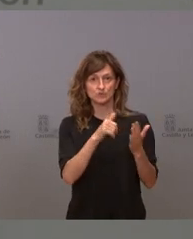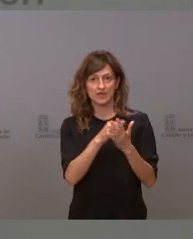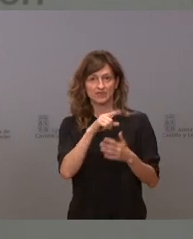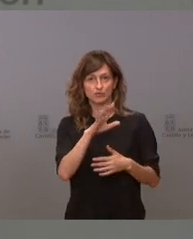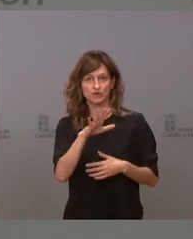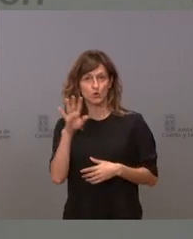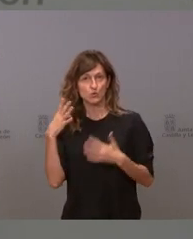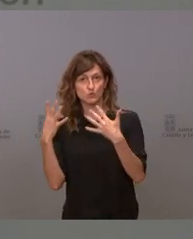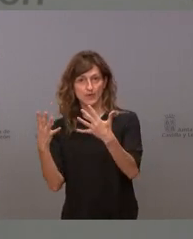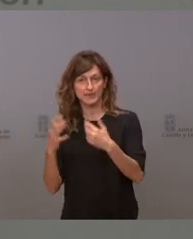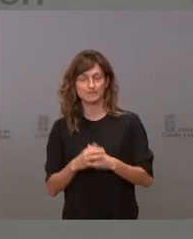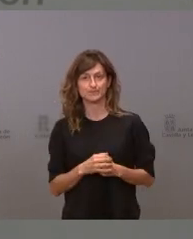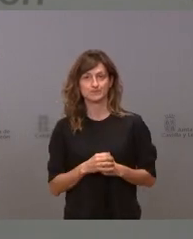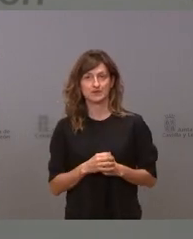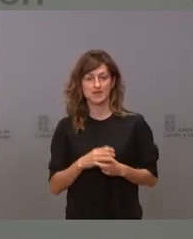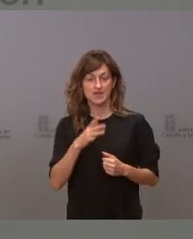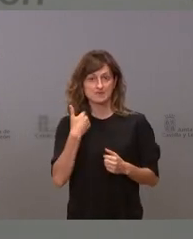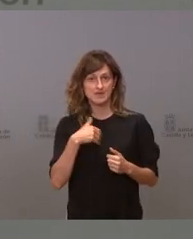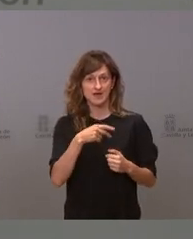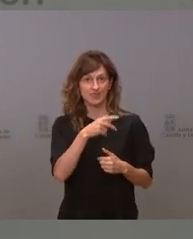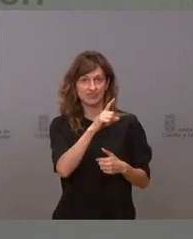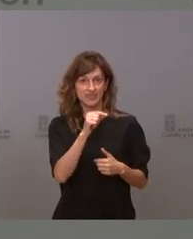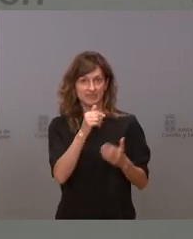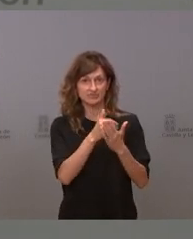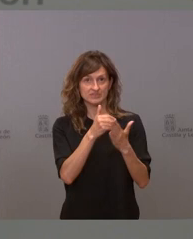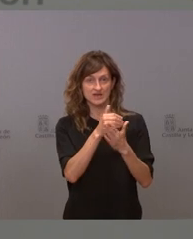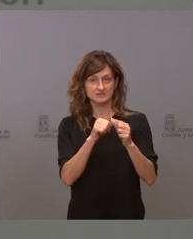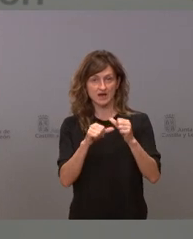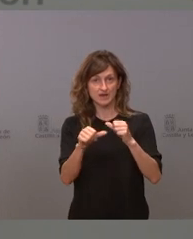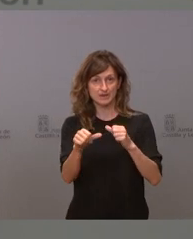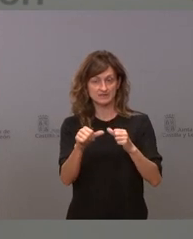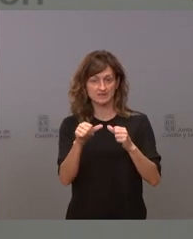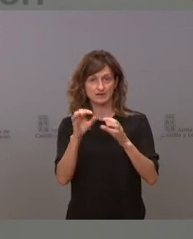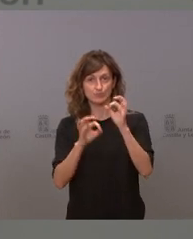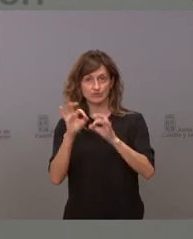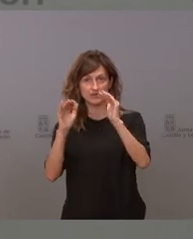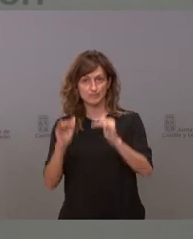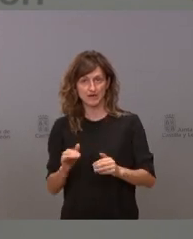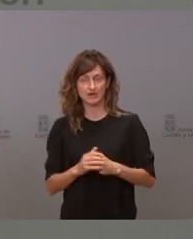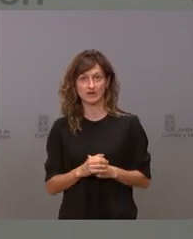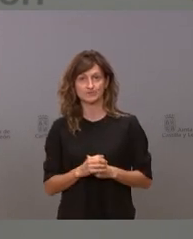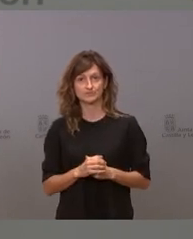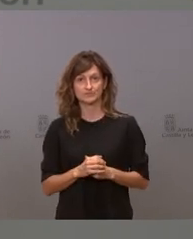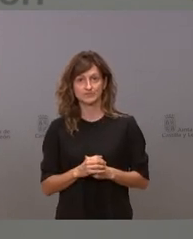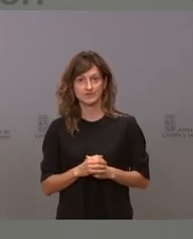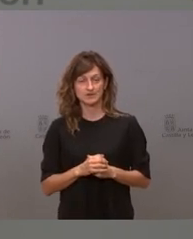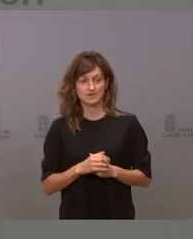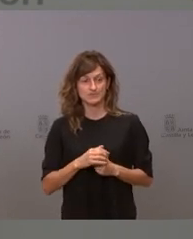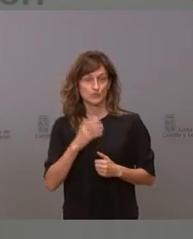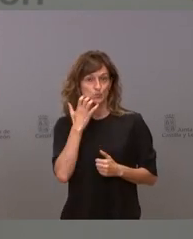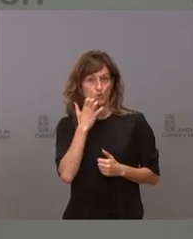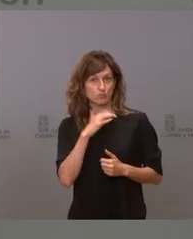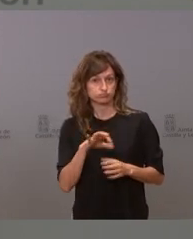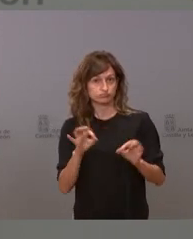-9 y luego ya a partir de los 100 días 136 las cifras bajan a cosas anecdóticas es más